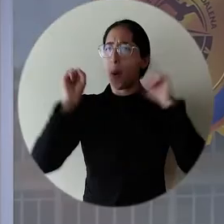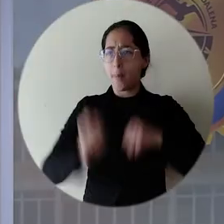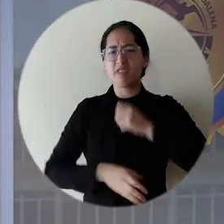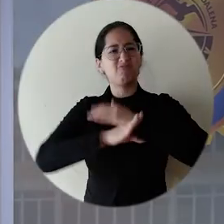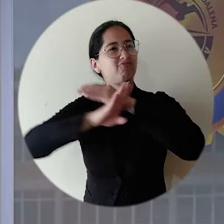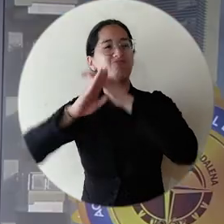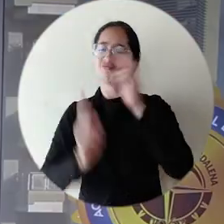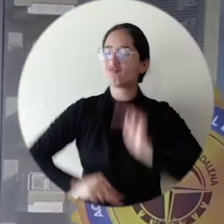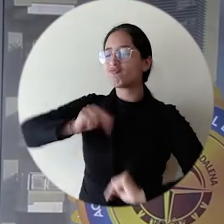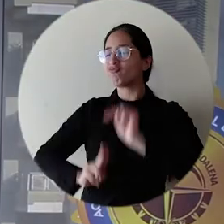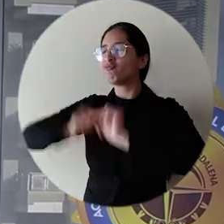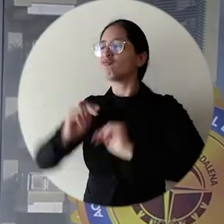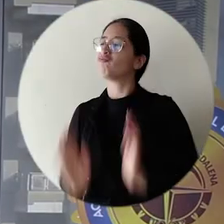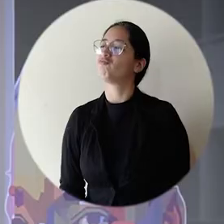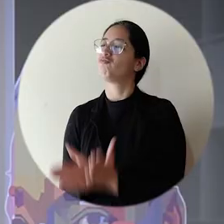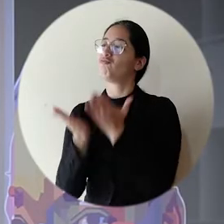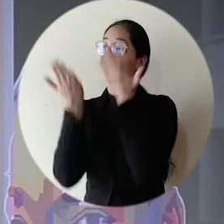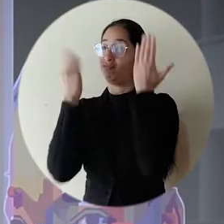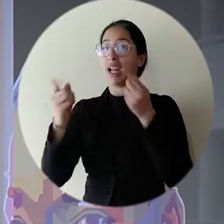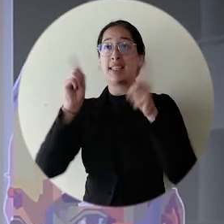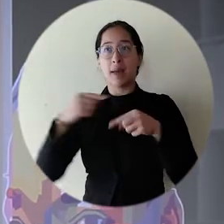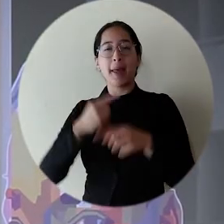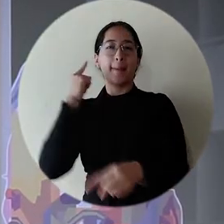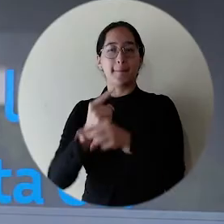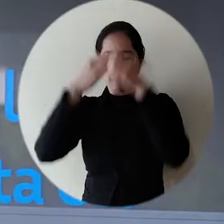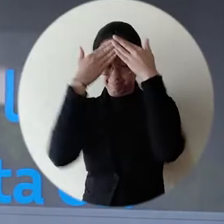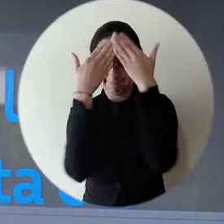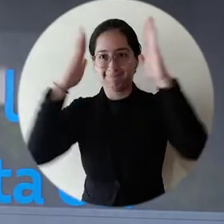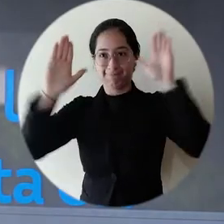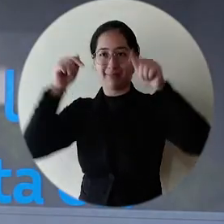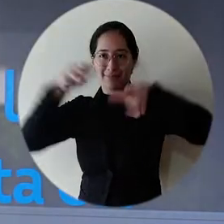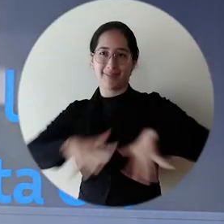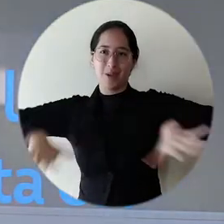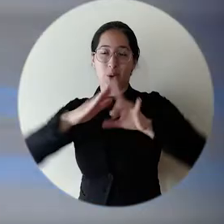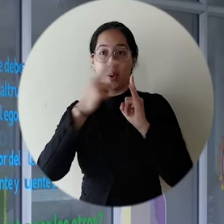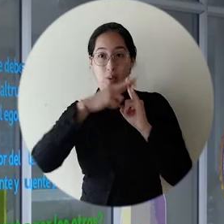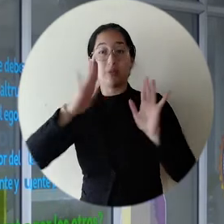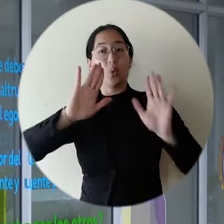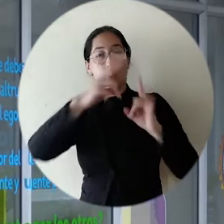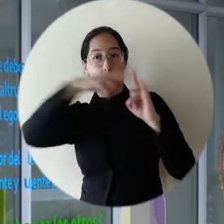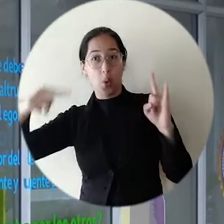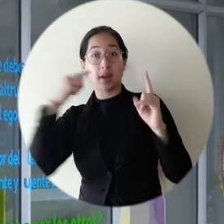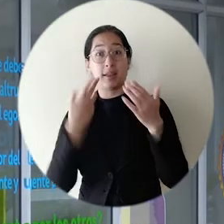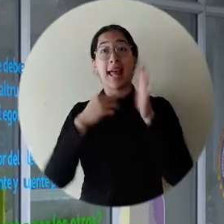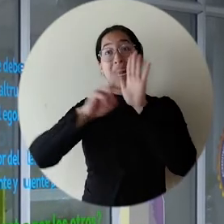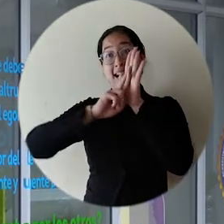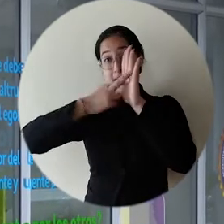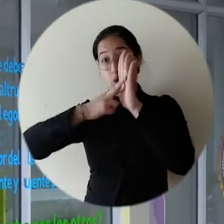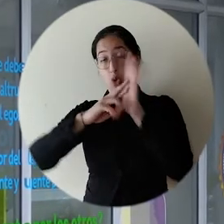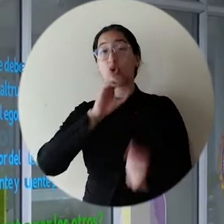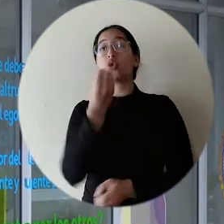podrán seguir construyendo, podrán seguir creando y haciendo posible la democracia en nuestra universidad. La resolución es la 5